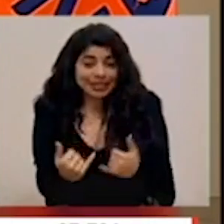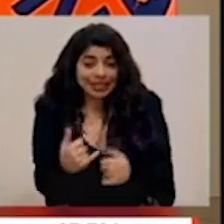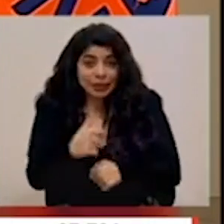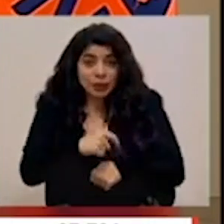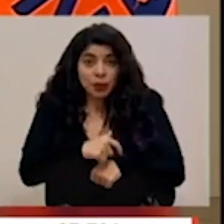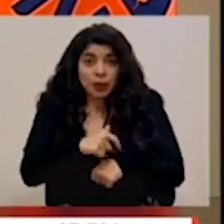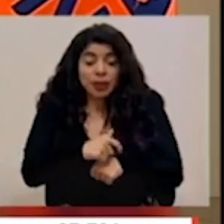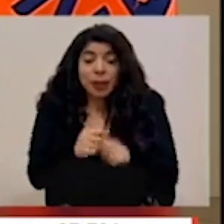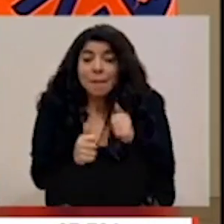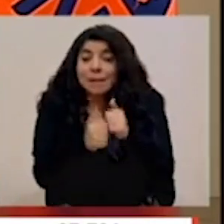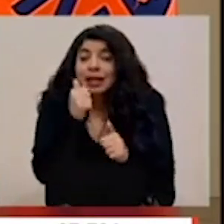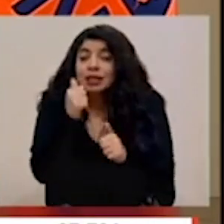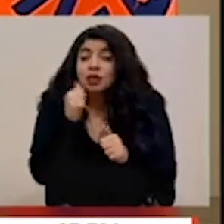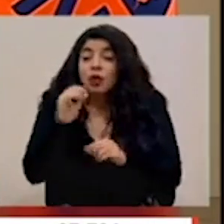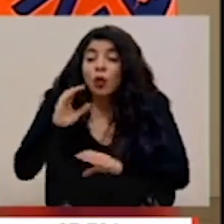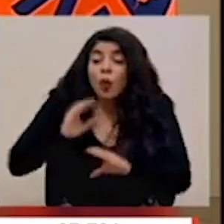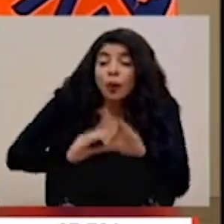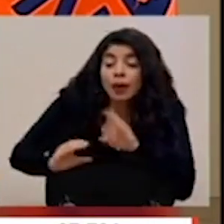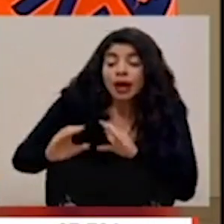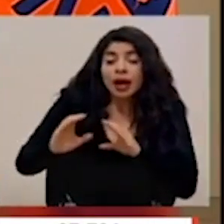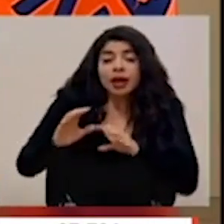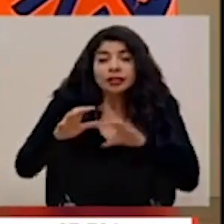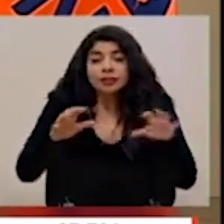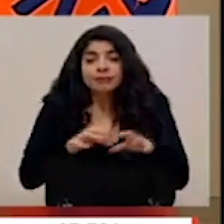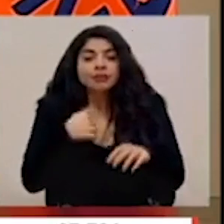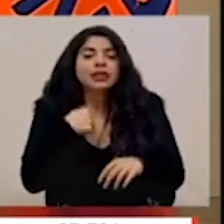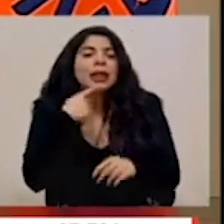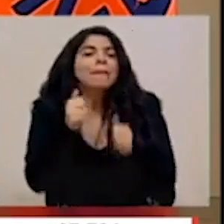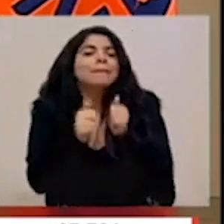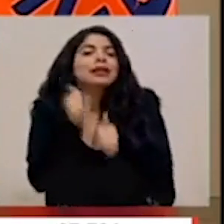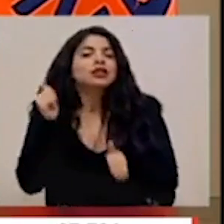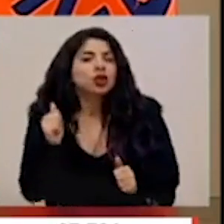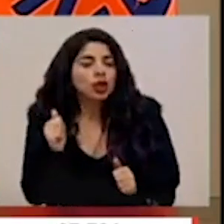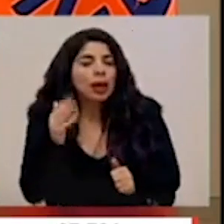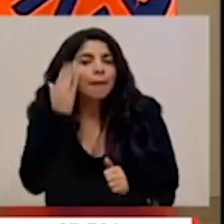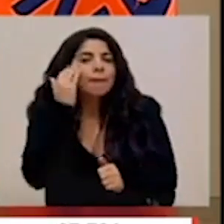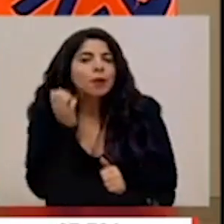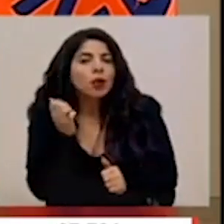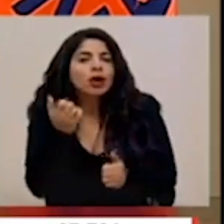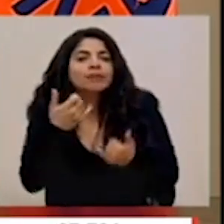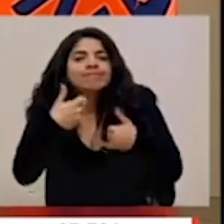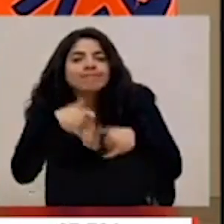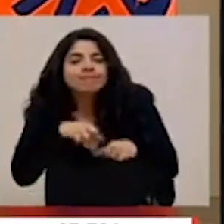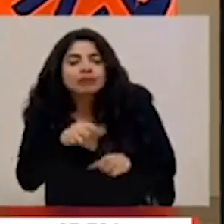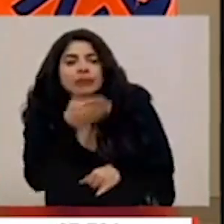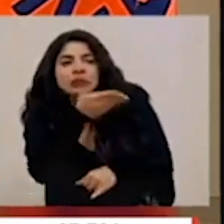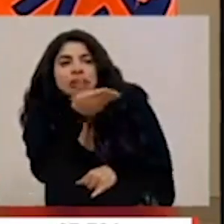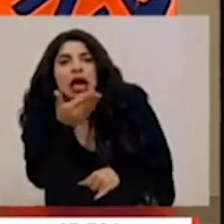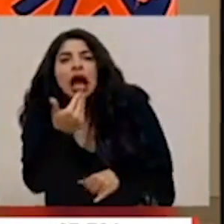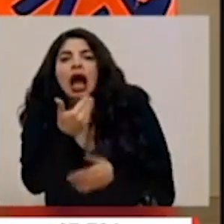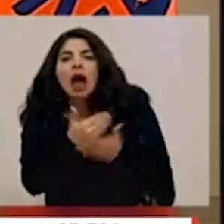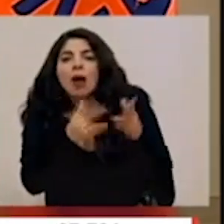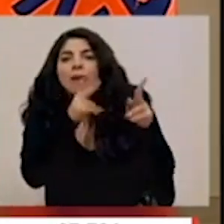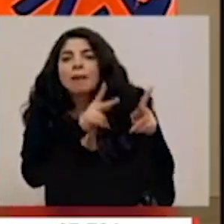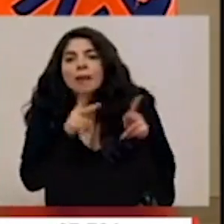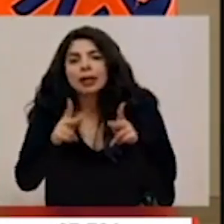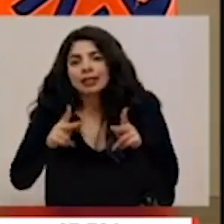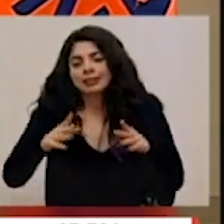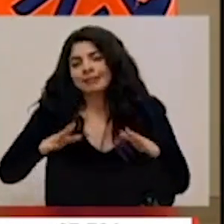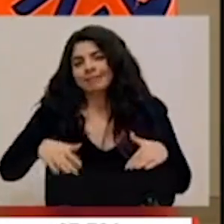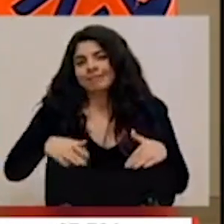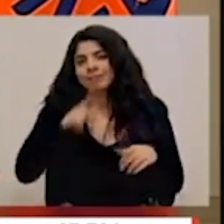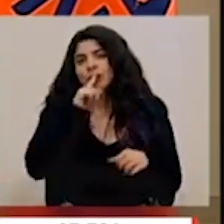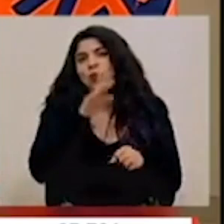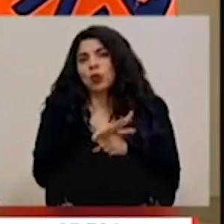la mayor parte de los comercios y actividades, digo la mayor parte porque todavía hay personas que siguen sin cumplir, y aquí